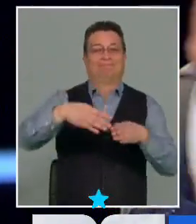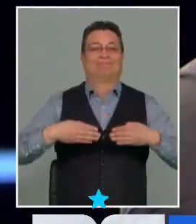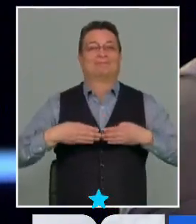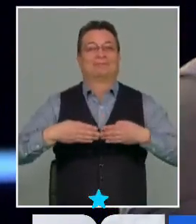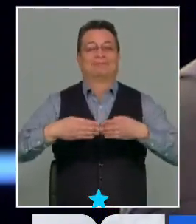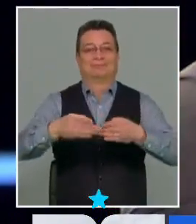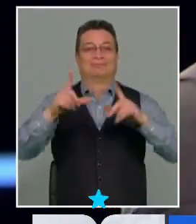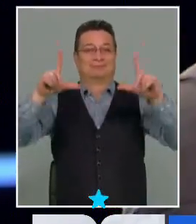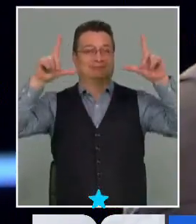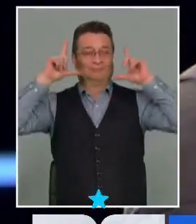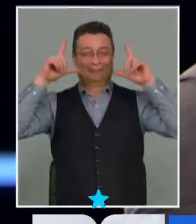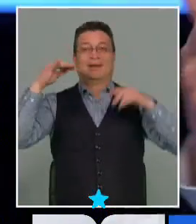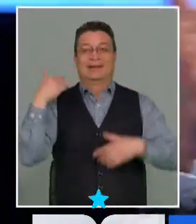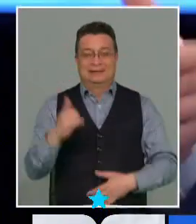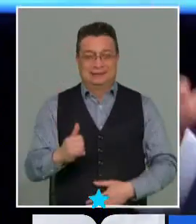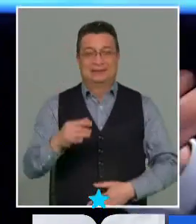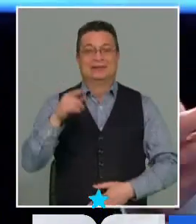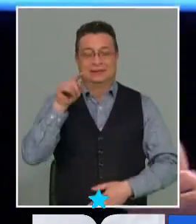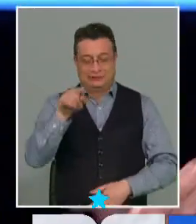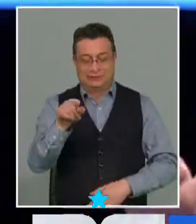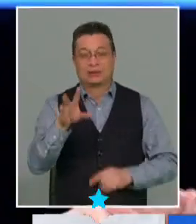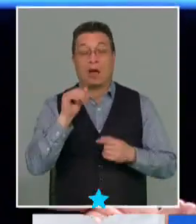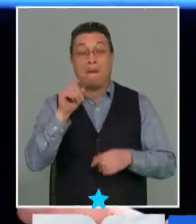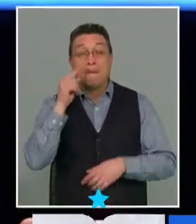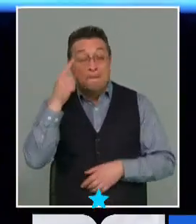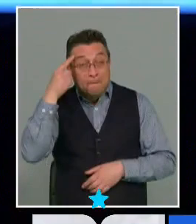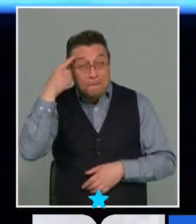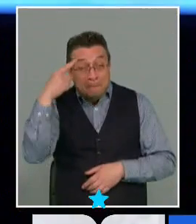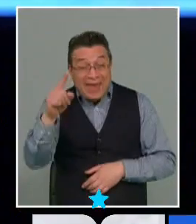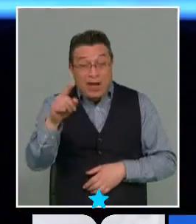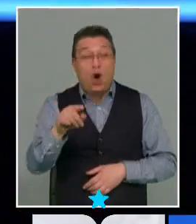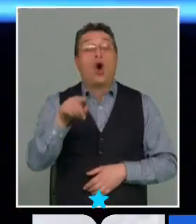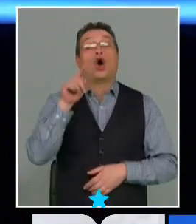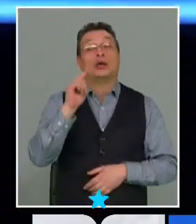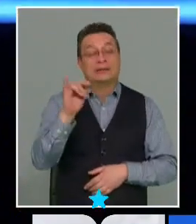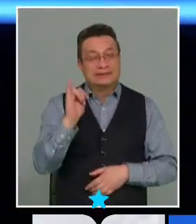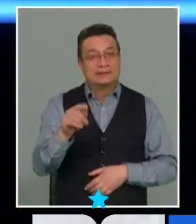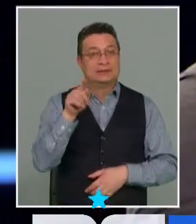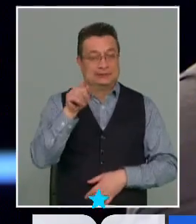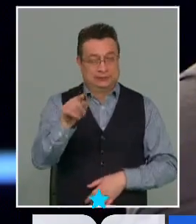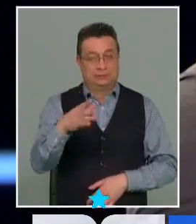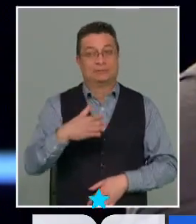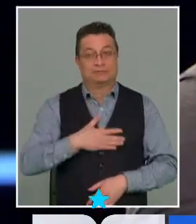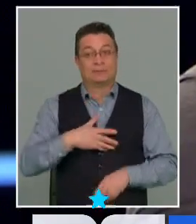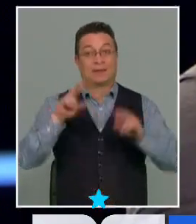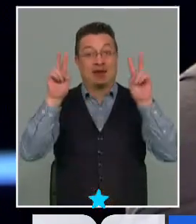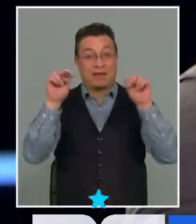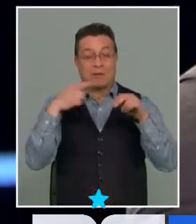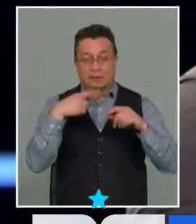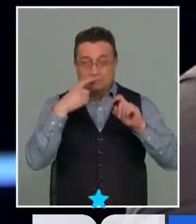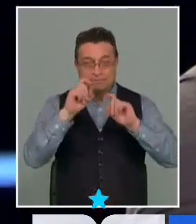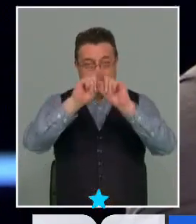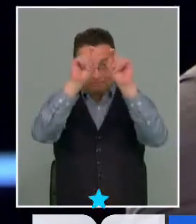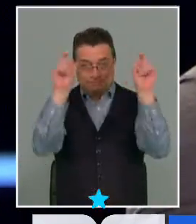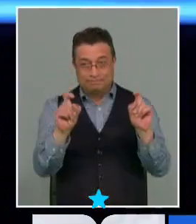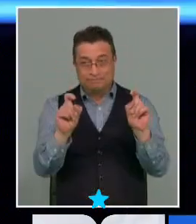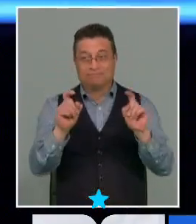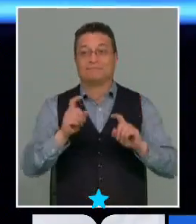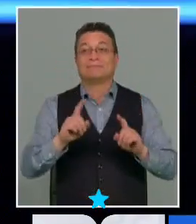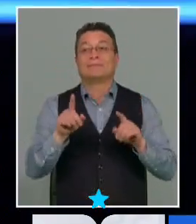línea... Tú mencionabas que la incertidumbre es el punto de discusión. justamente, para mí es el tema de la incertidumbre... incertidumbre de que